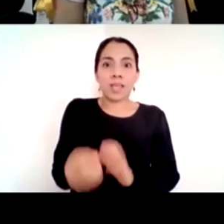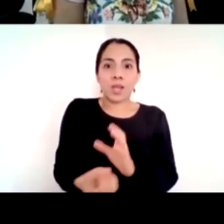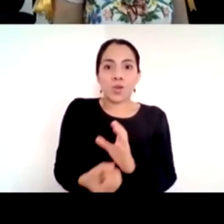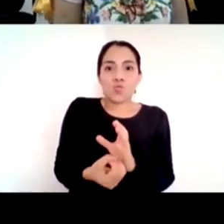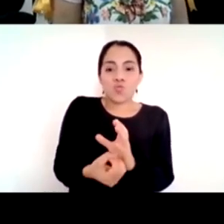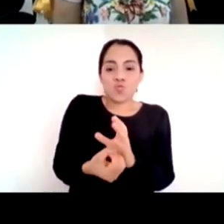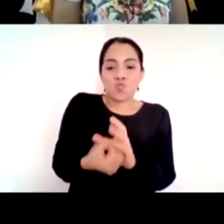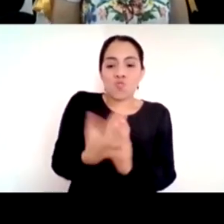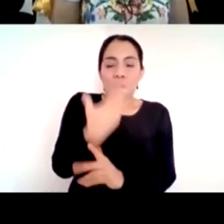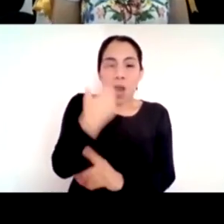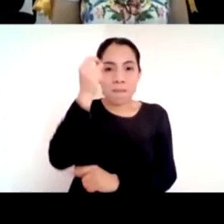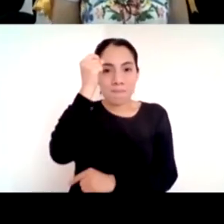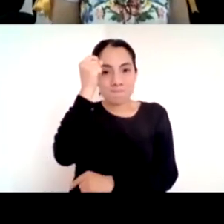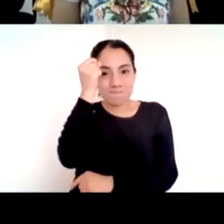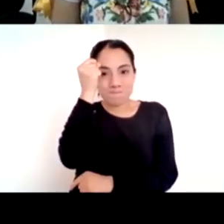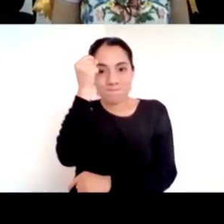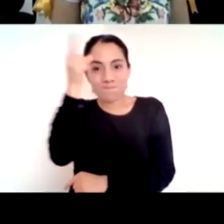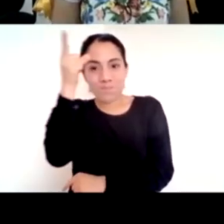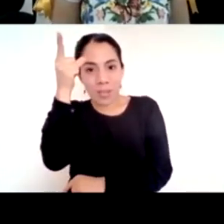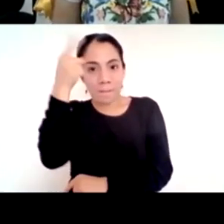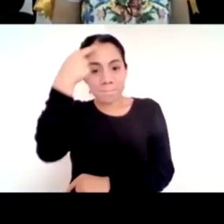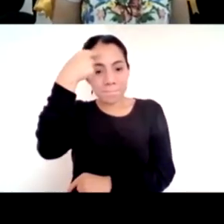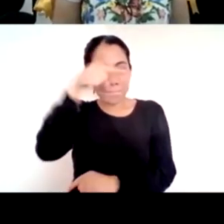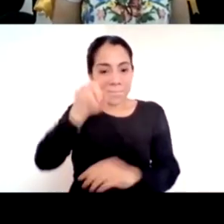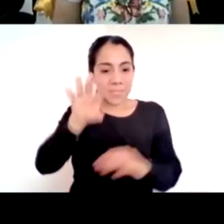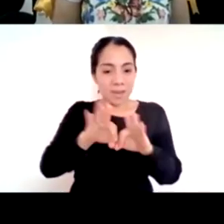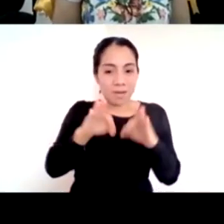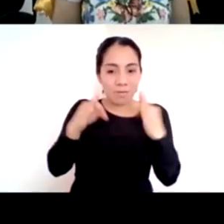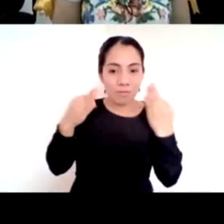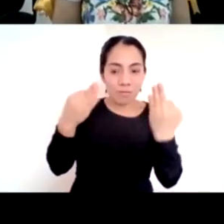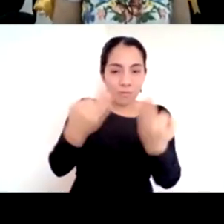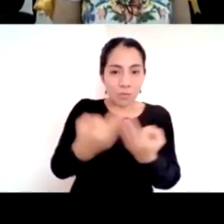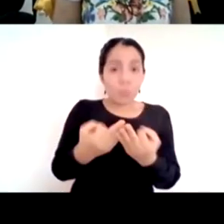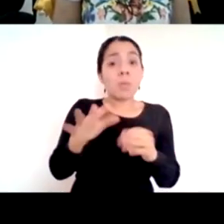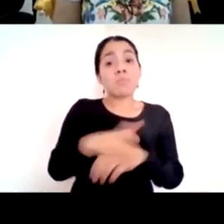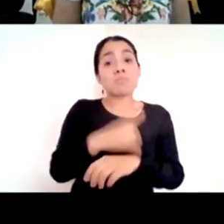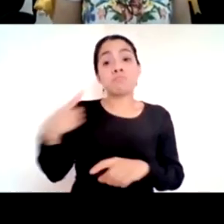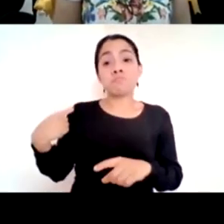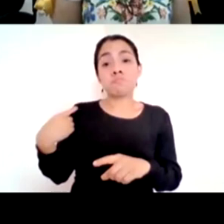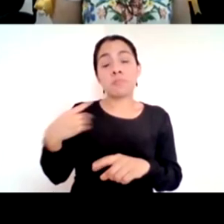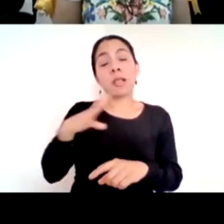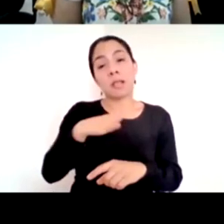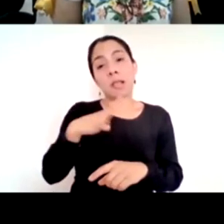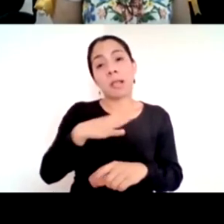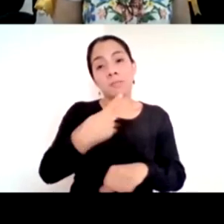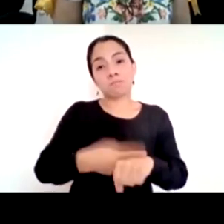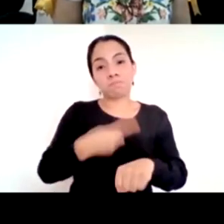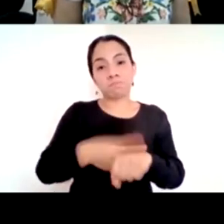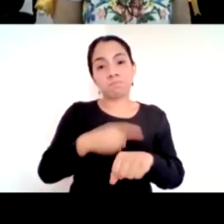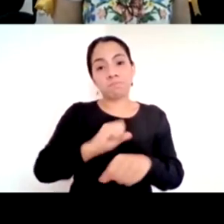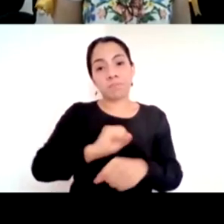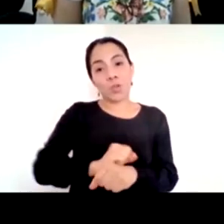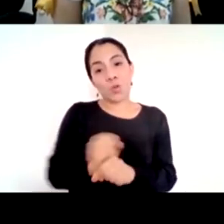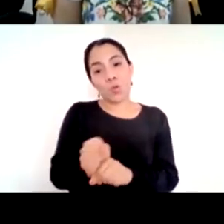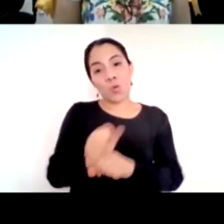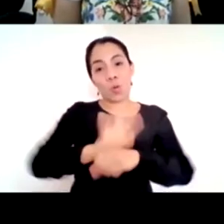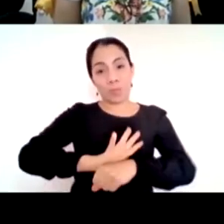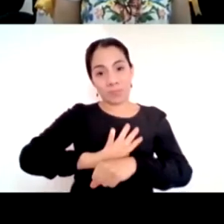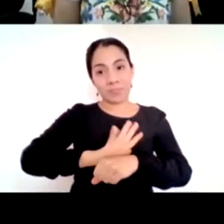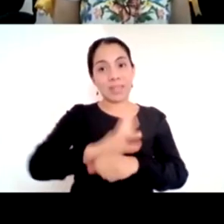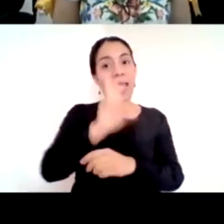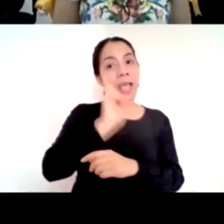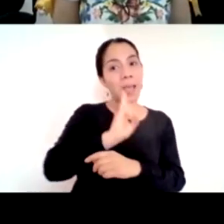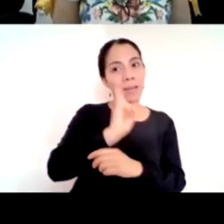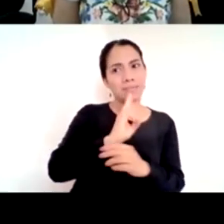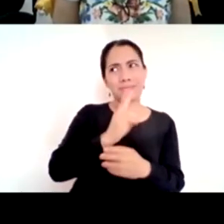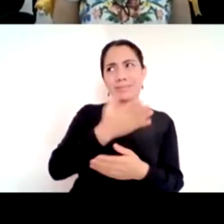medio de la COVID-19 la enfermedad de la-19 luego habría que hacer uno de estos paneles para saber si es la COVID o el